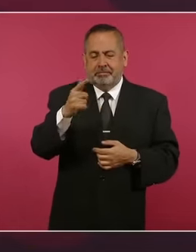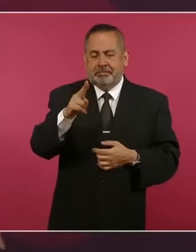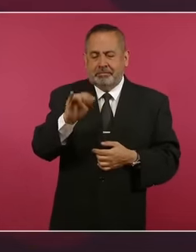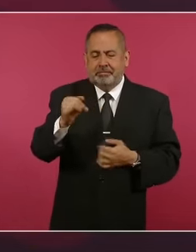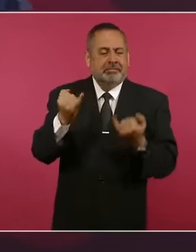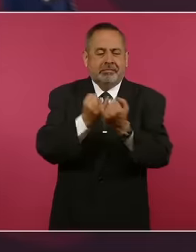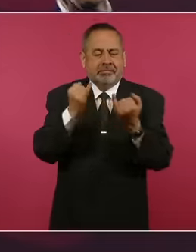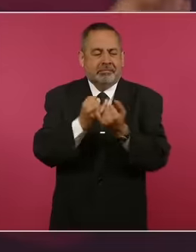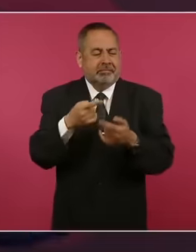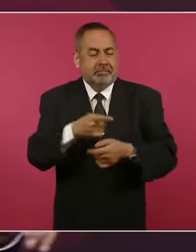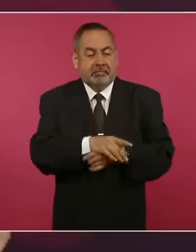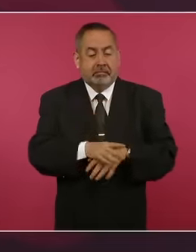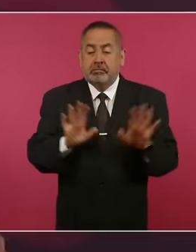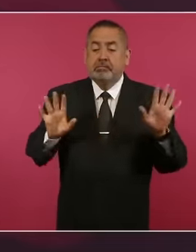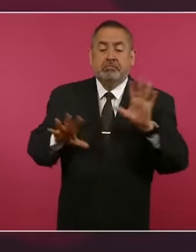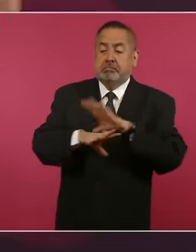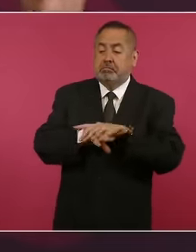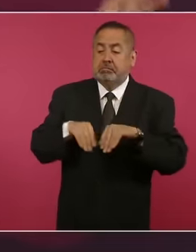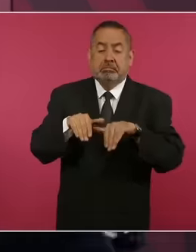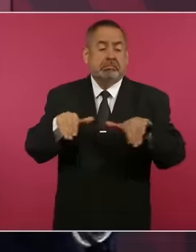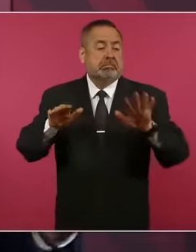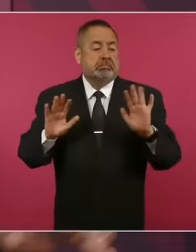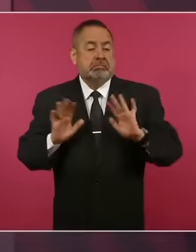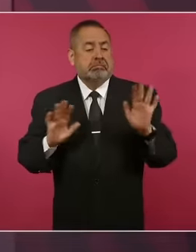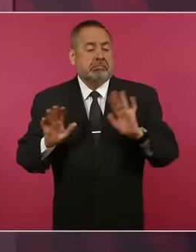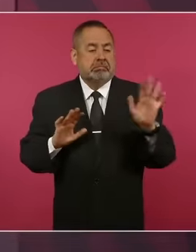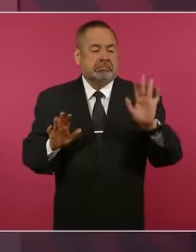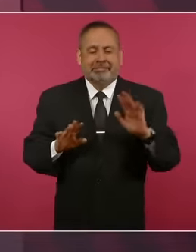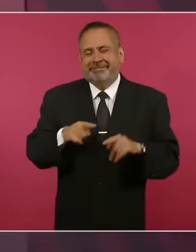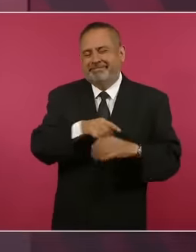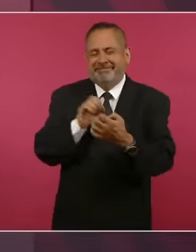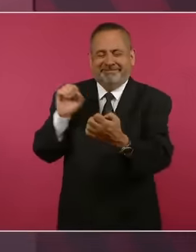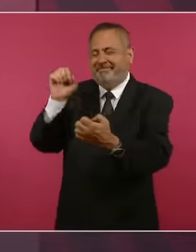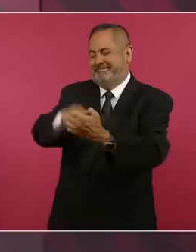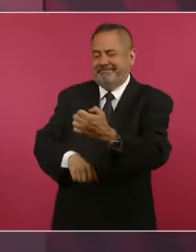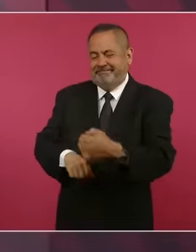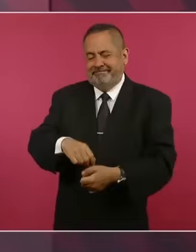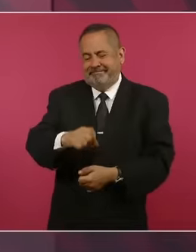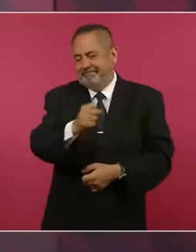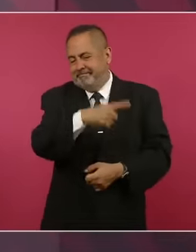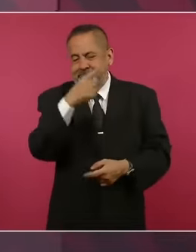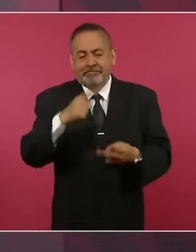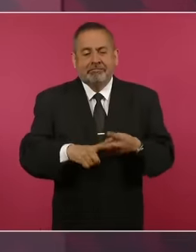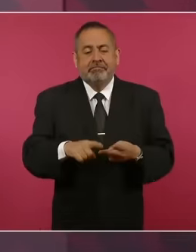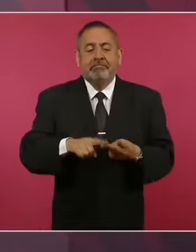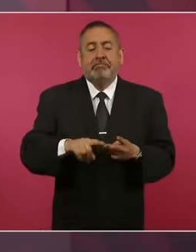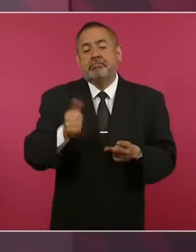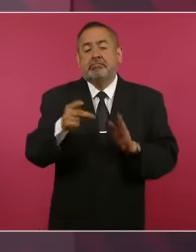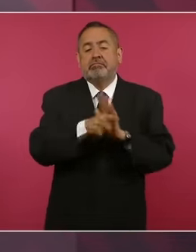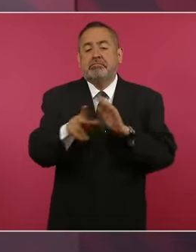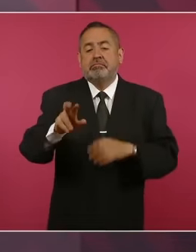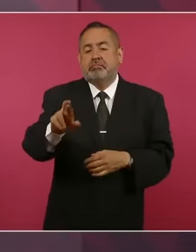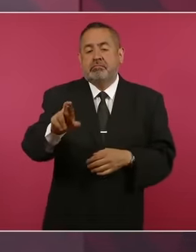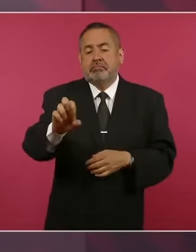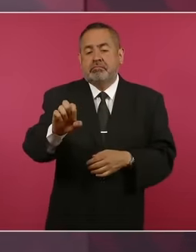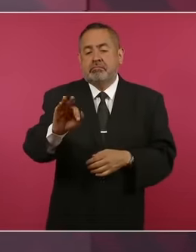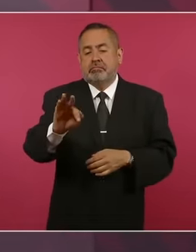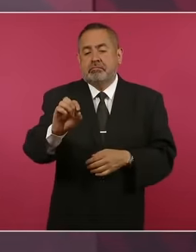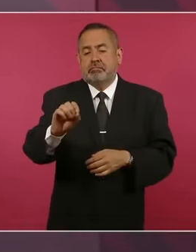que engañaban el Reforma, que